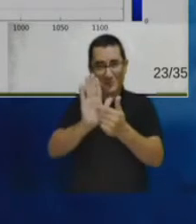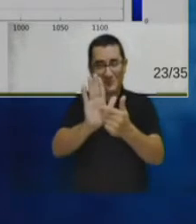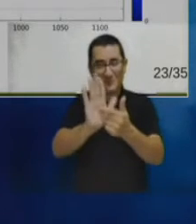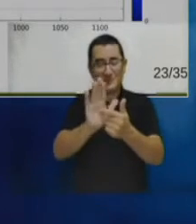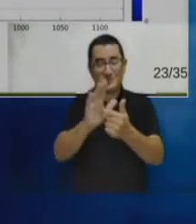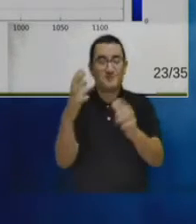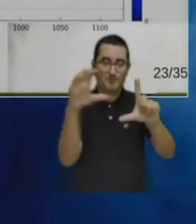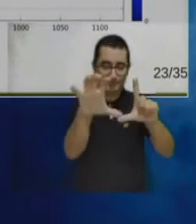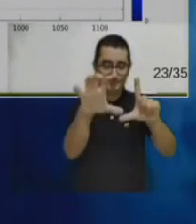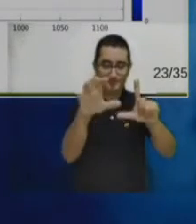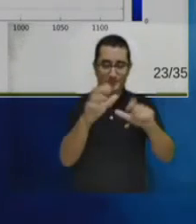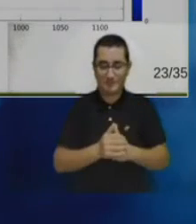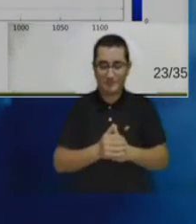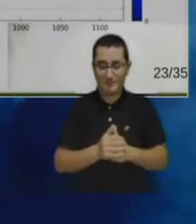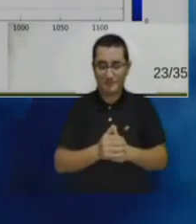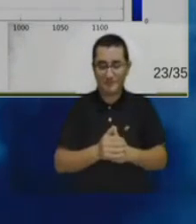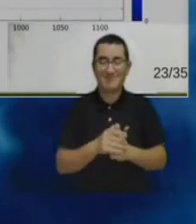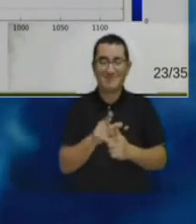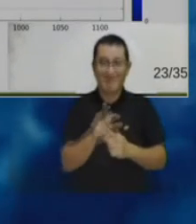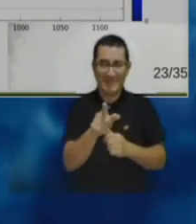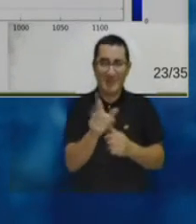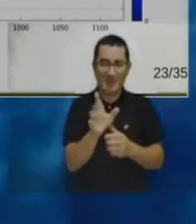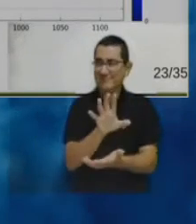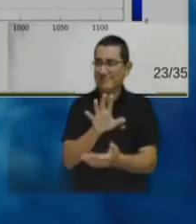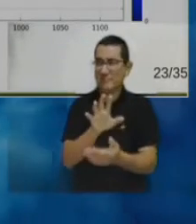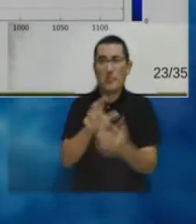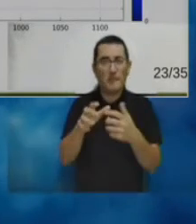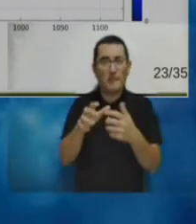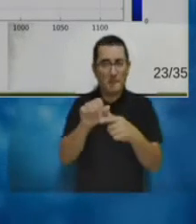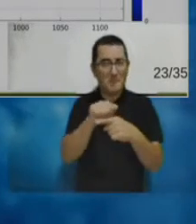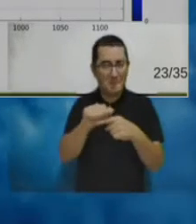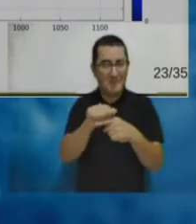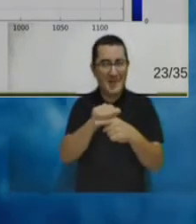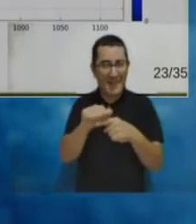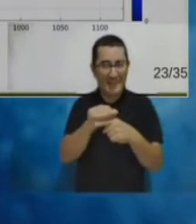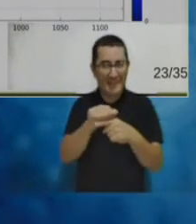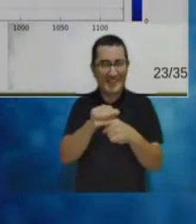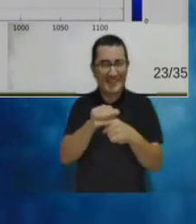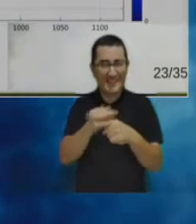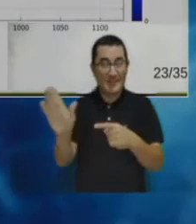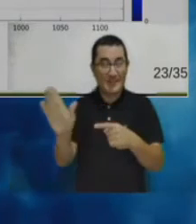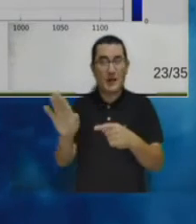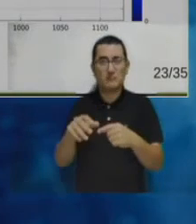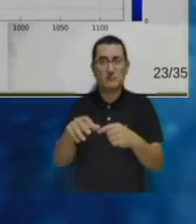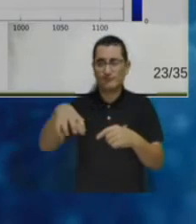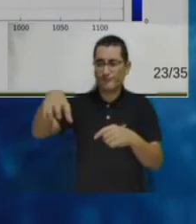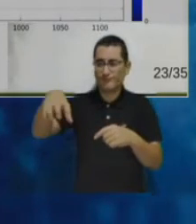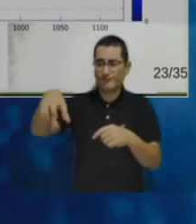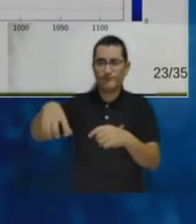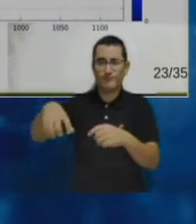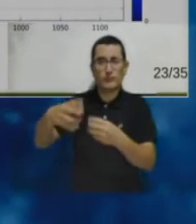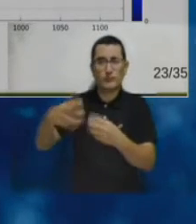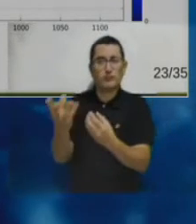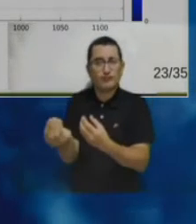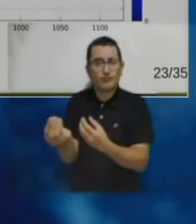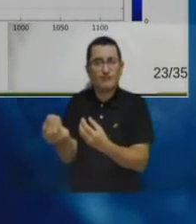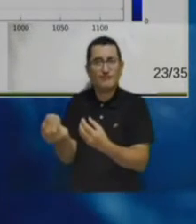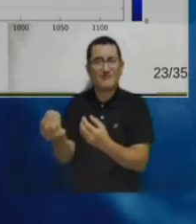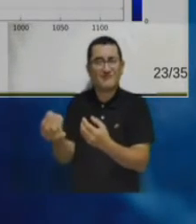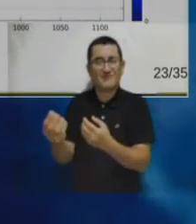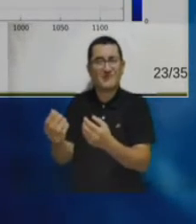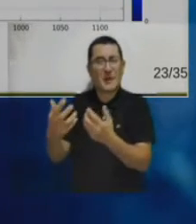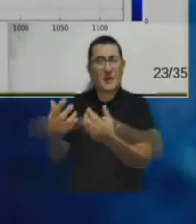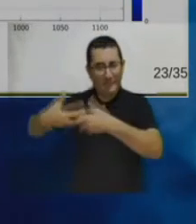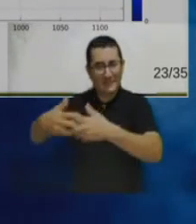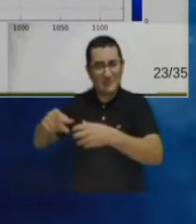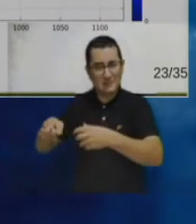del montaje es decir este elemento sostenido por un operador y lo va desplazando sobre la apertura y el sistema